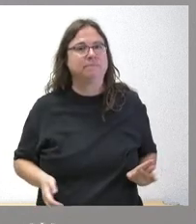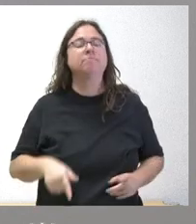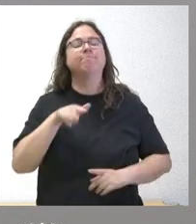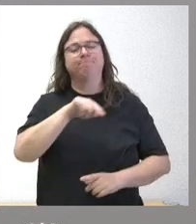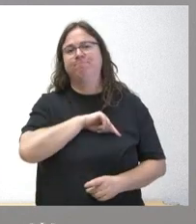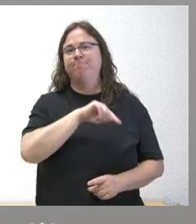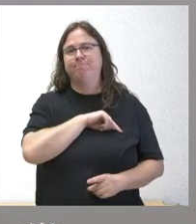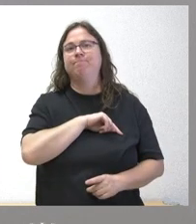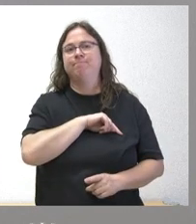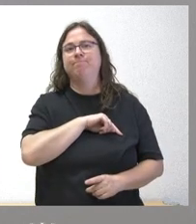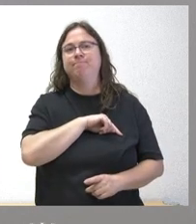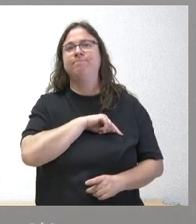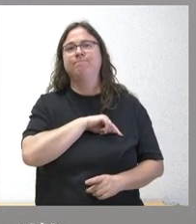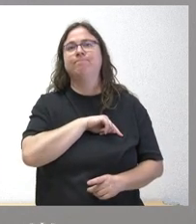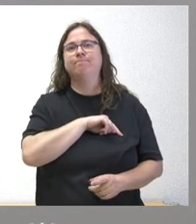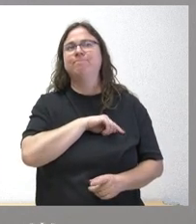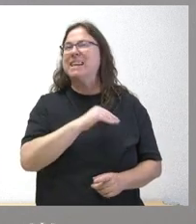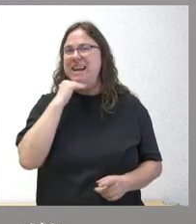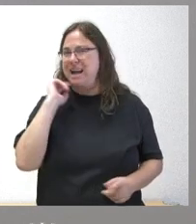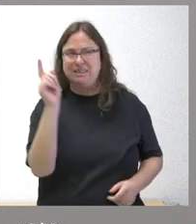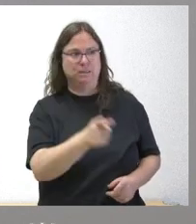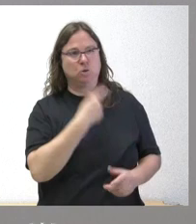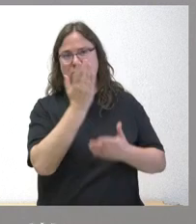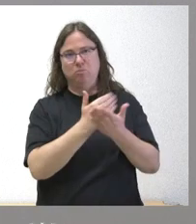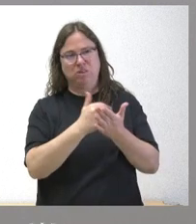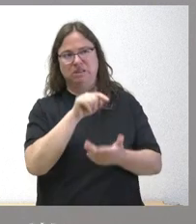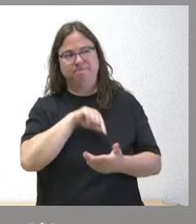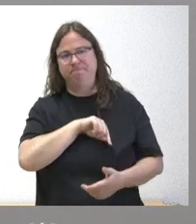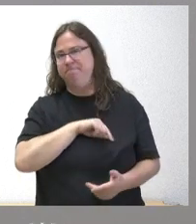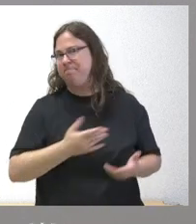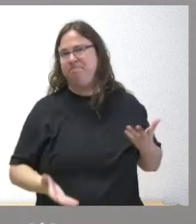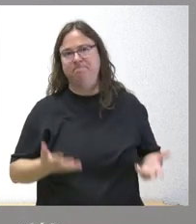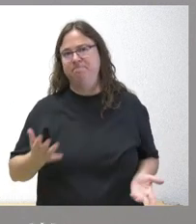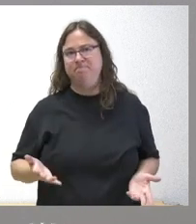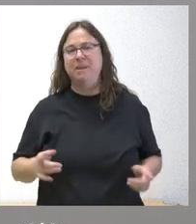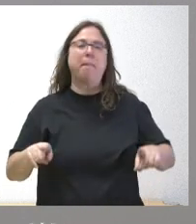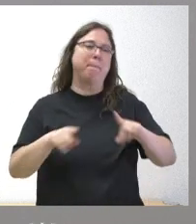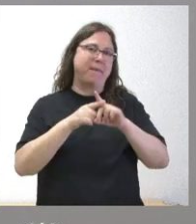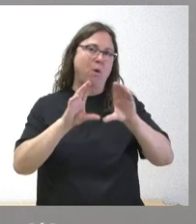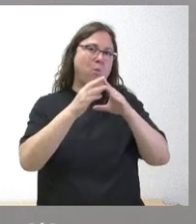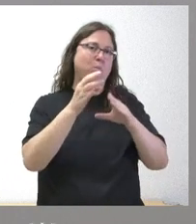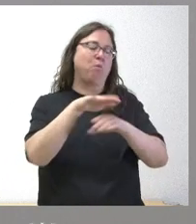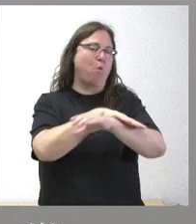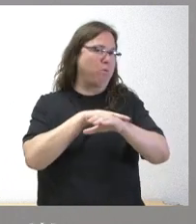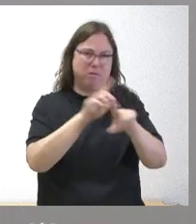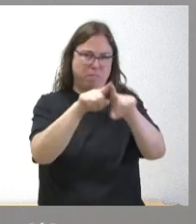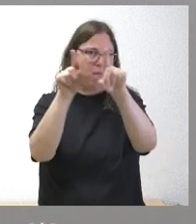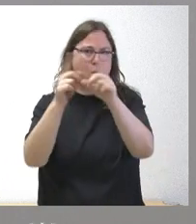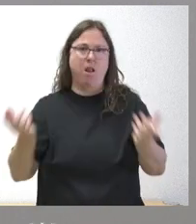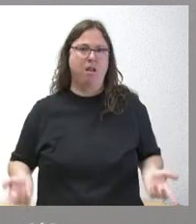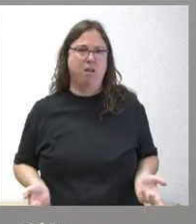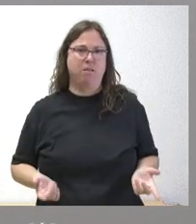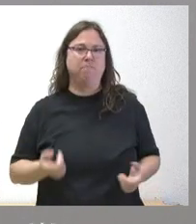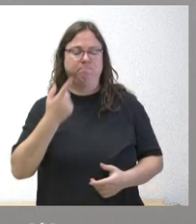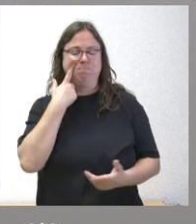sentimiento que tenemos casi todas las comunidades autónomas sea cual sea el signo político que sea como estamos viendo